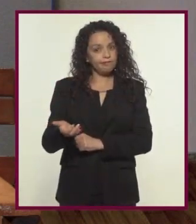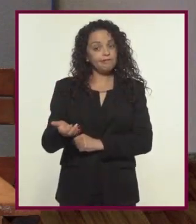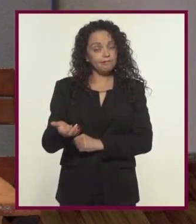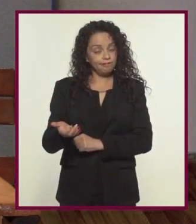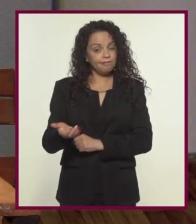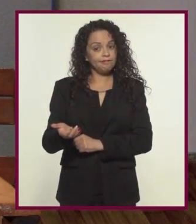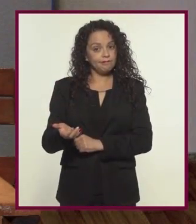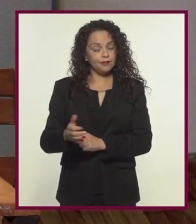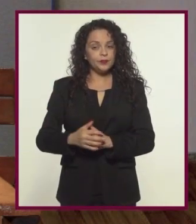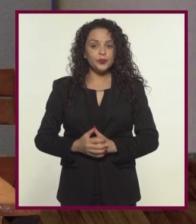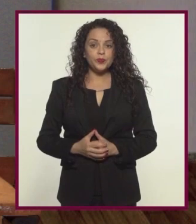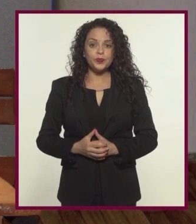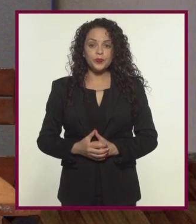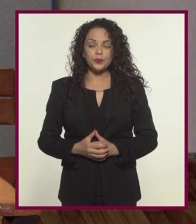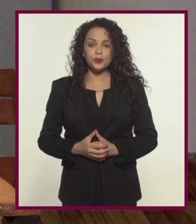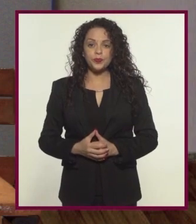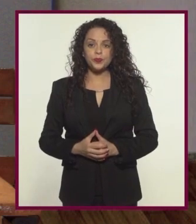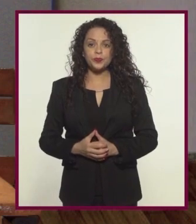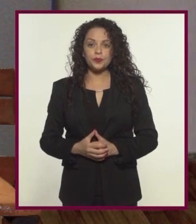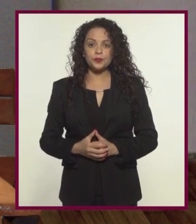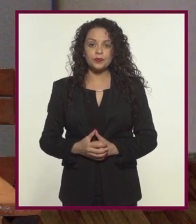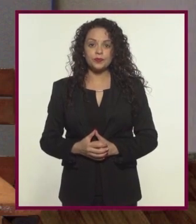sobre los demás miembros de la familia.